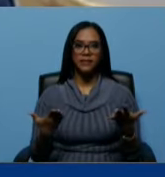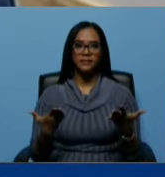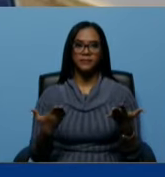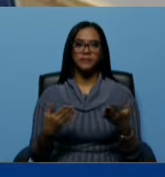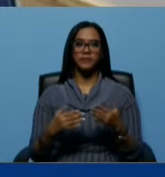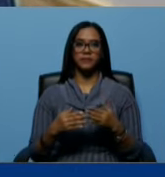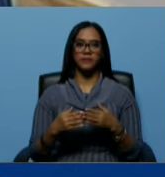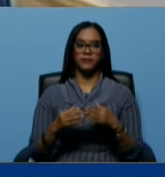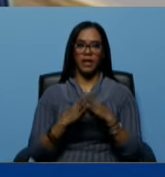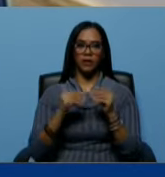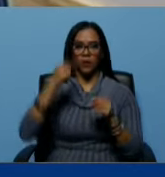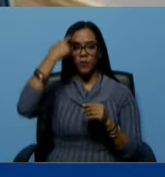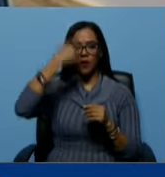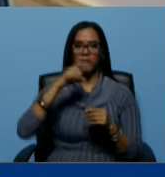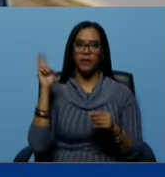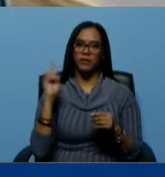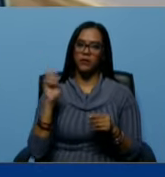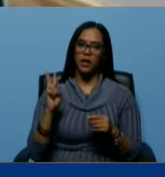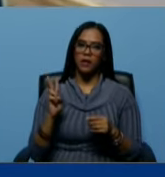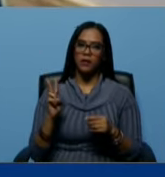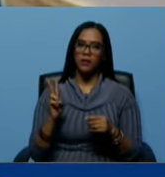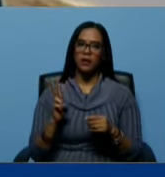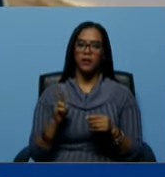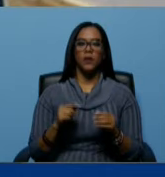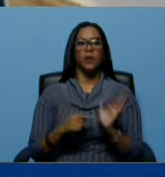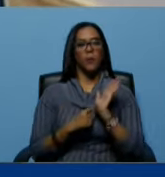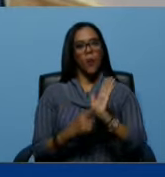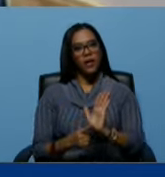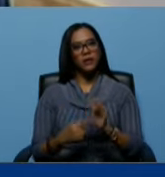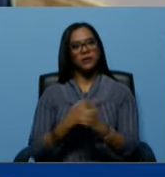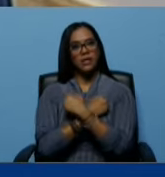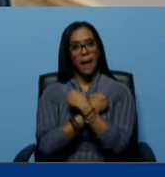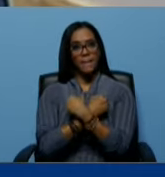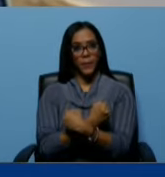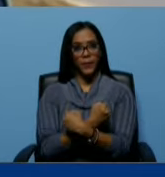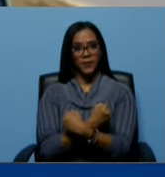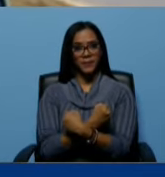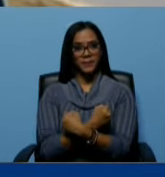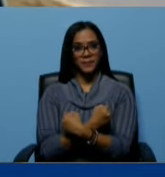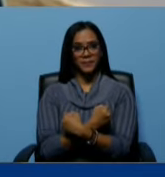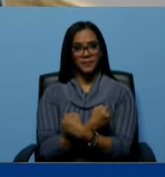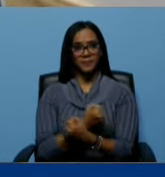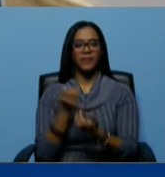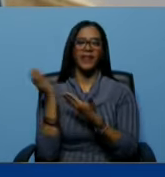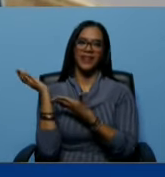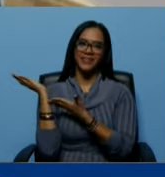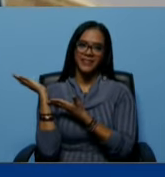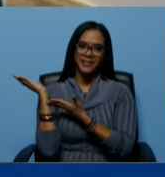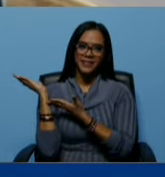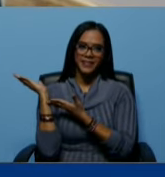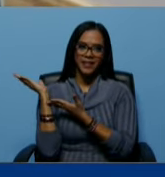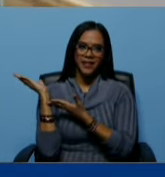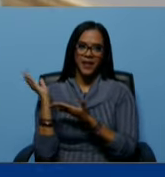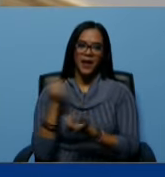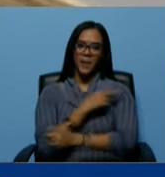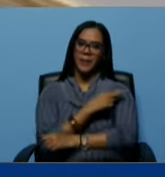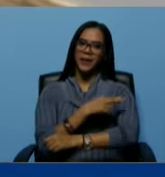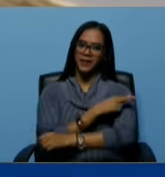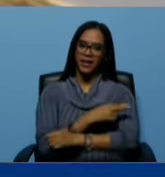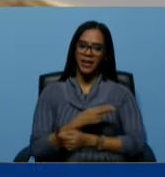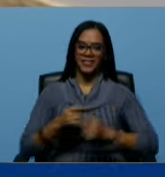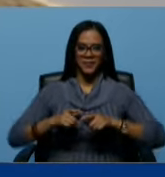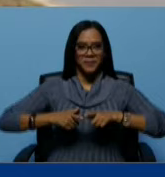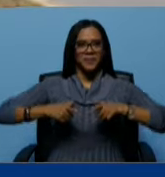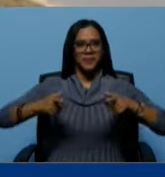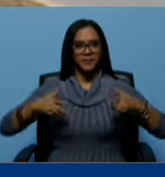todo el pueblo venezolano muestras de amor a través de esta infraestructura que para hoy pues nos llena de